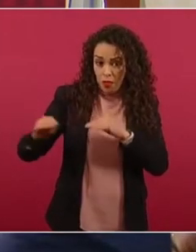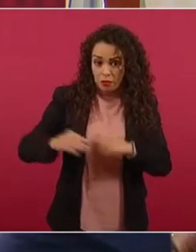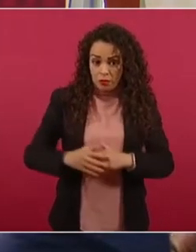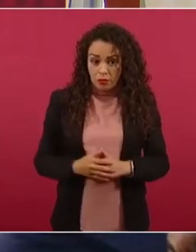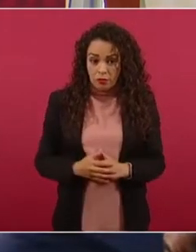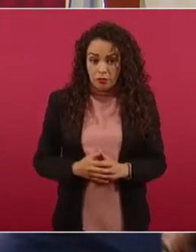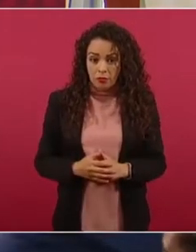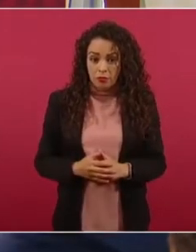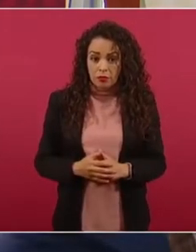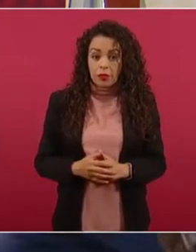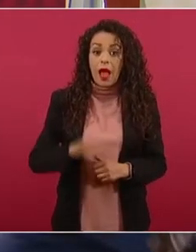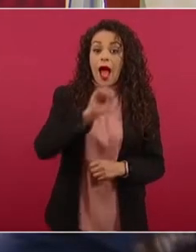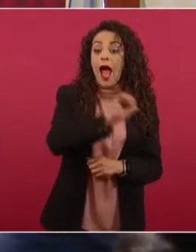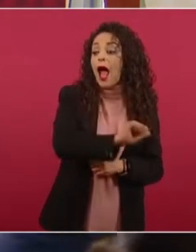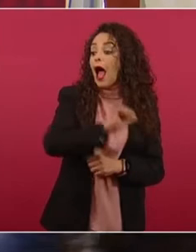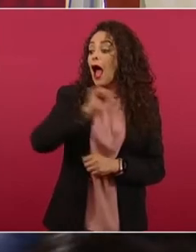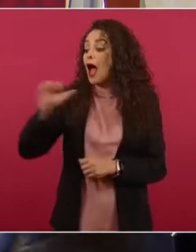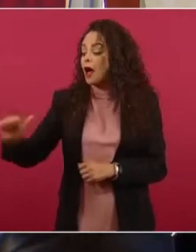no, pero a Bacalar,